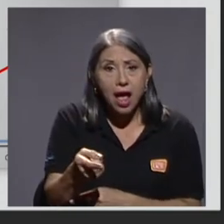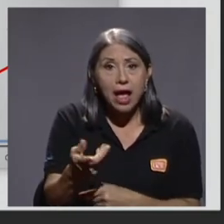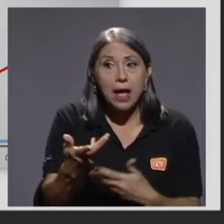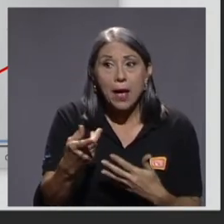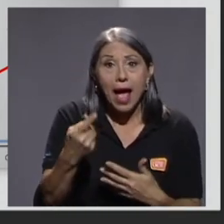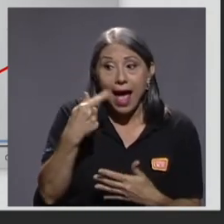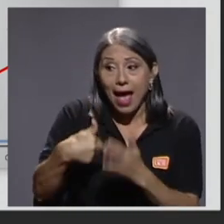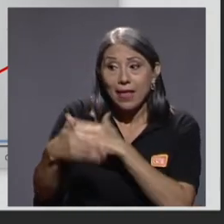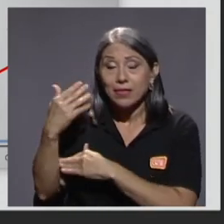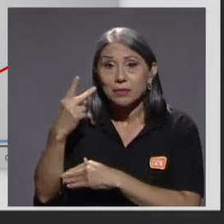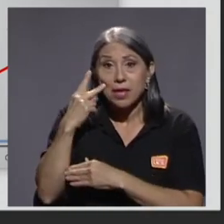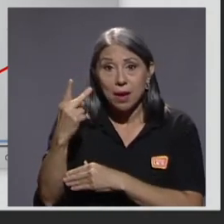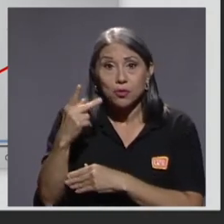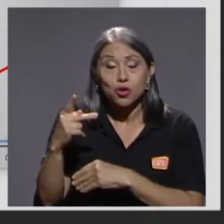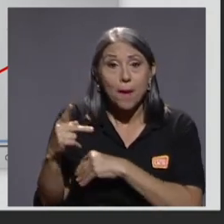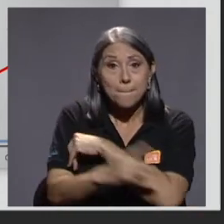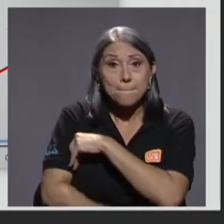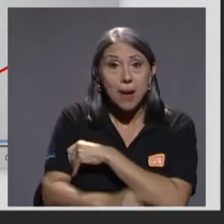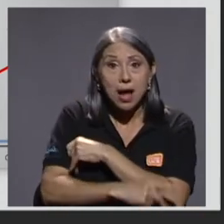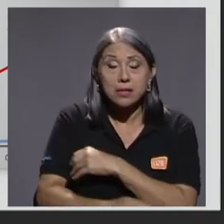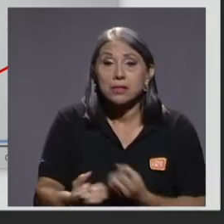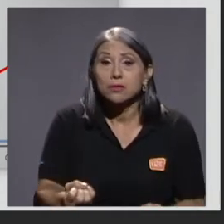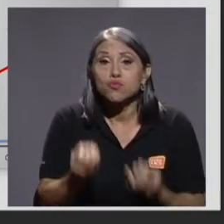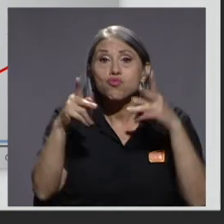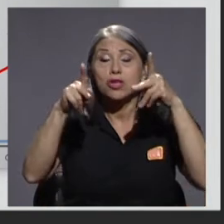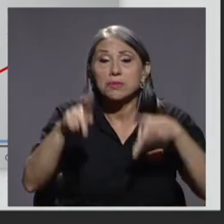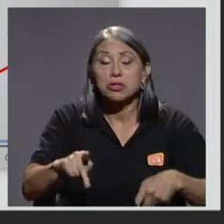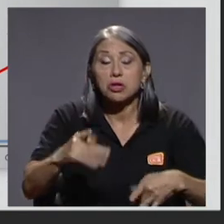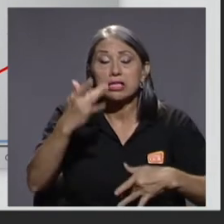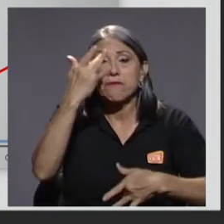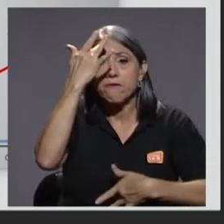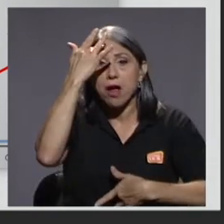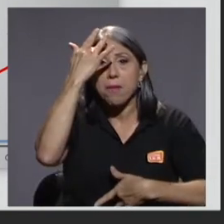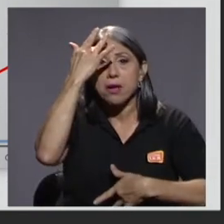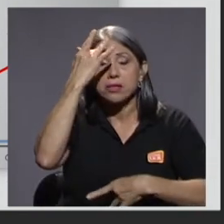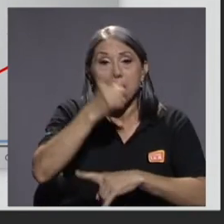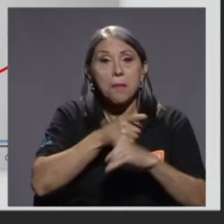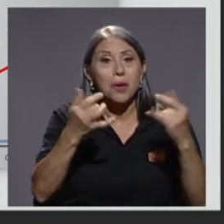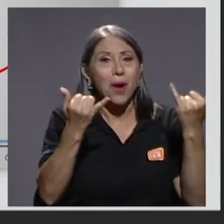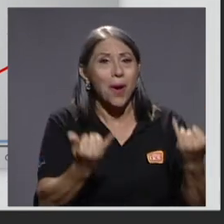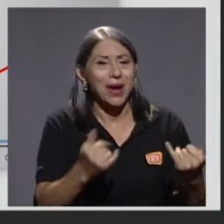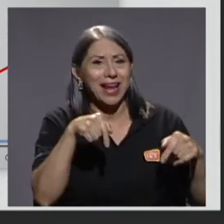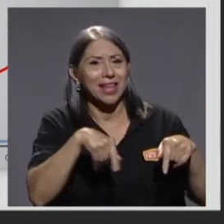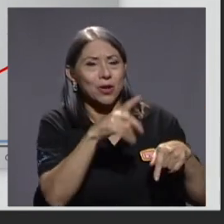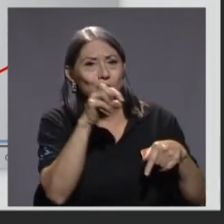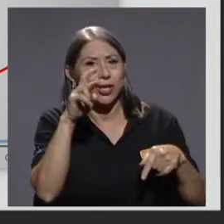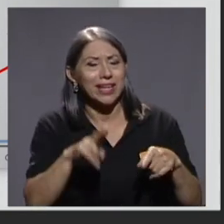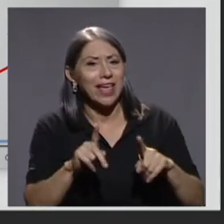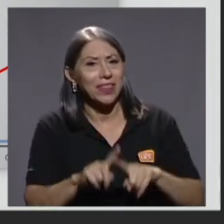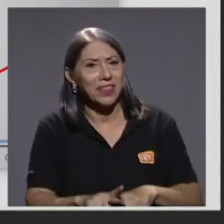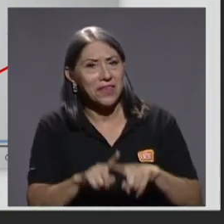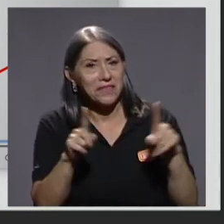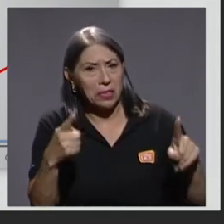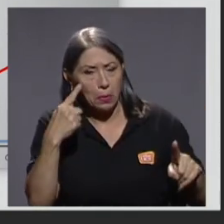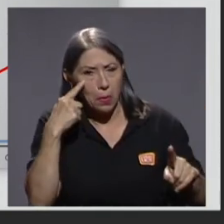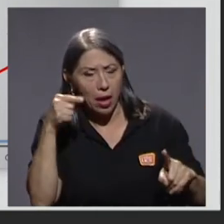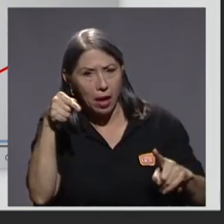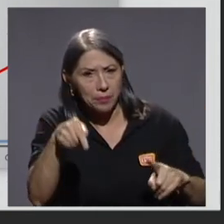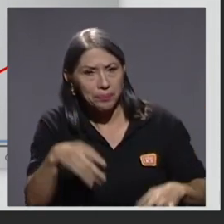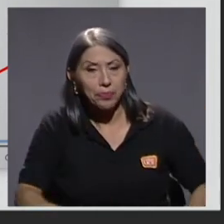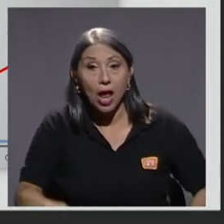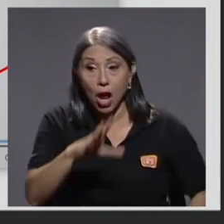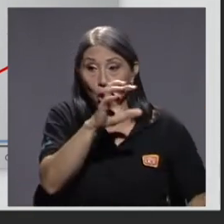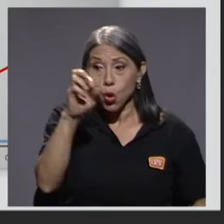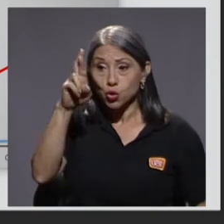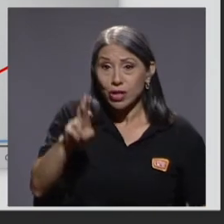alta incidencia, que estábamos mostrando en el gráfico anterior, y vean que lo que podemos ver es, bueno, en Costa Rica se nos